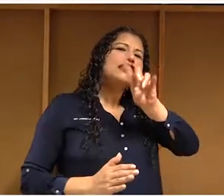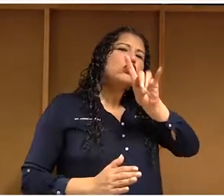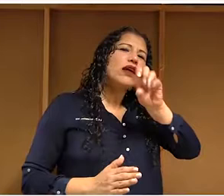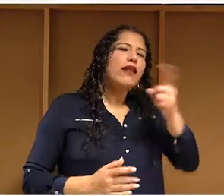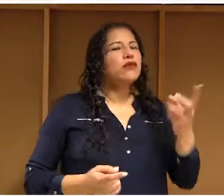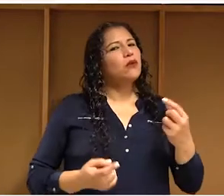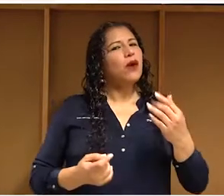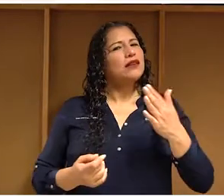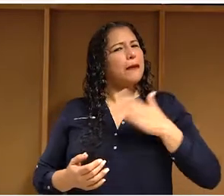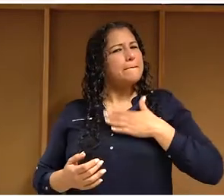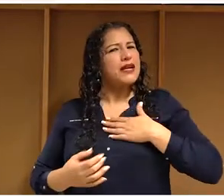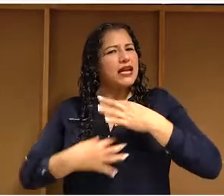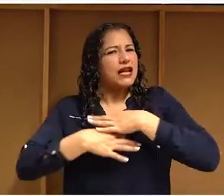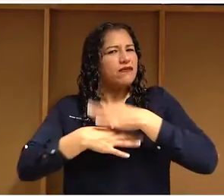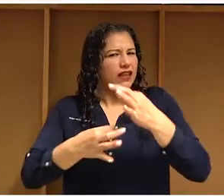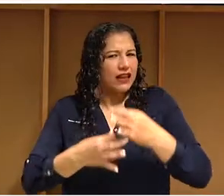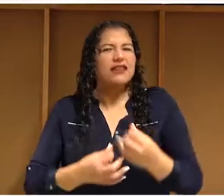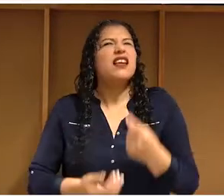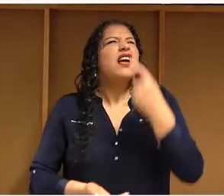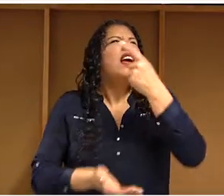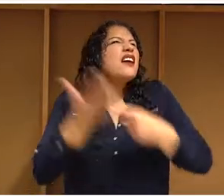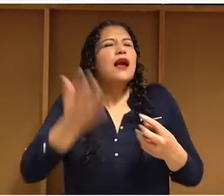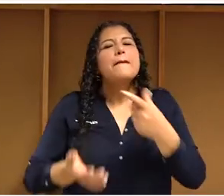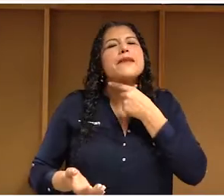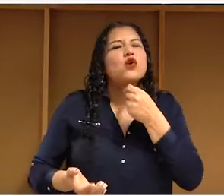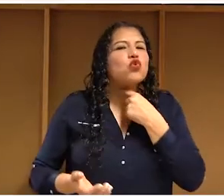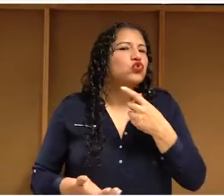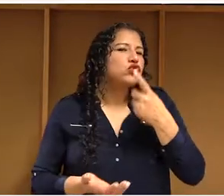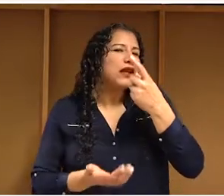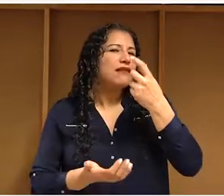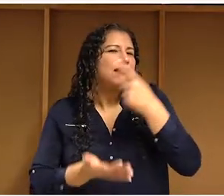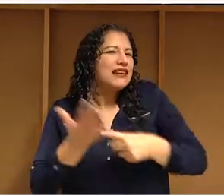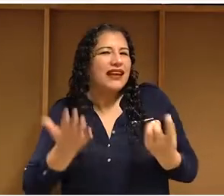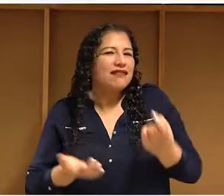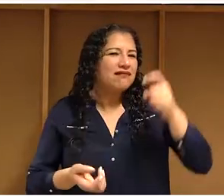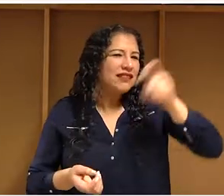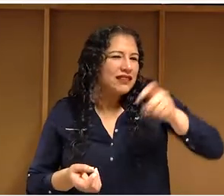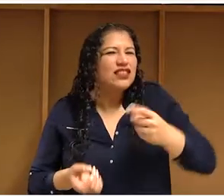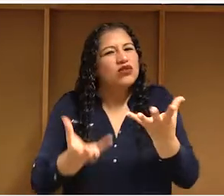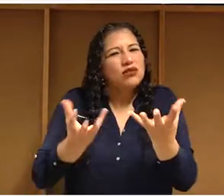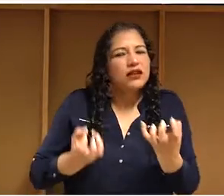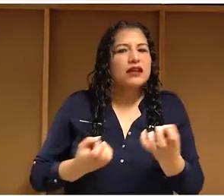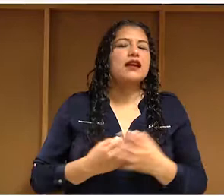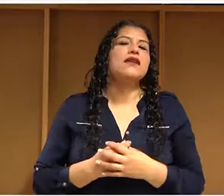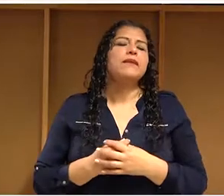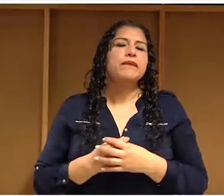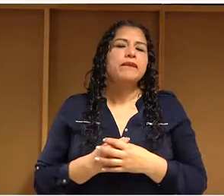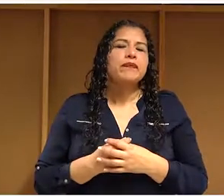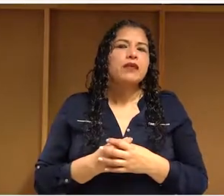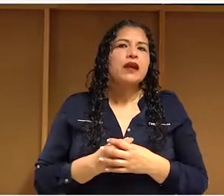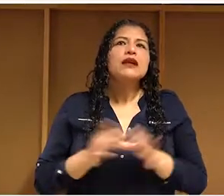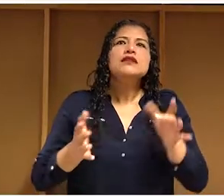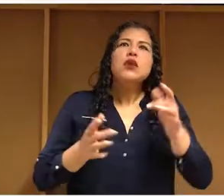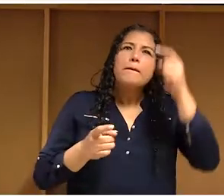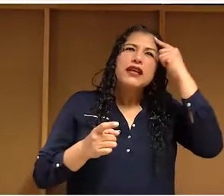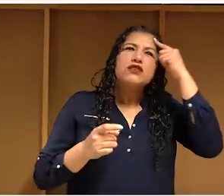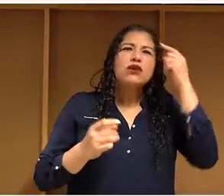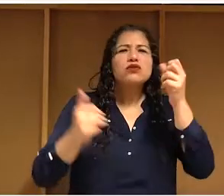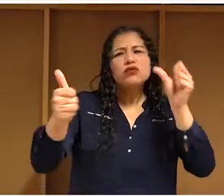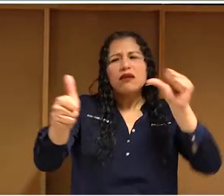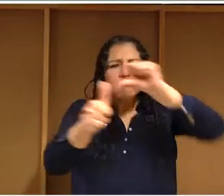Un interés no en el sentido de un interés material, no en el sentido de un interés de un préstamo, sino en términos de una conexión, de una relación.